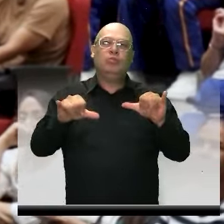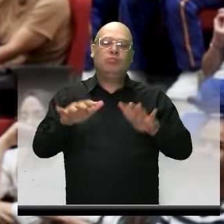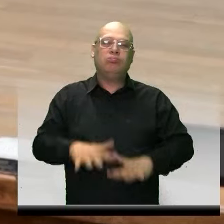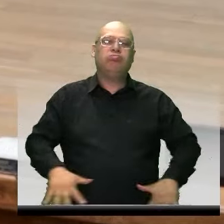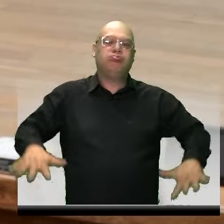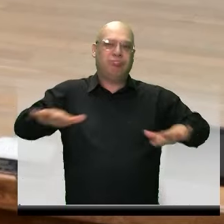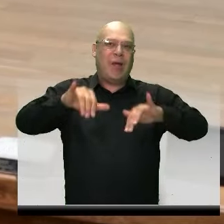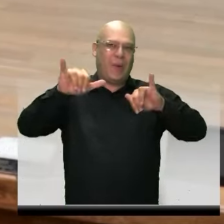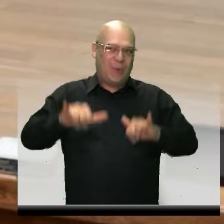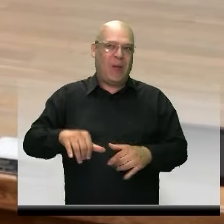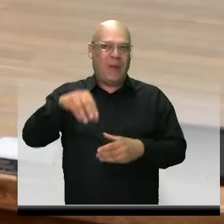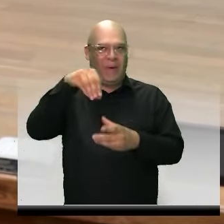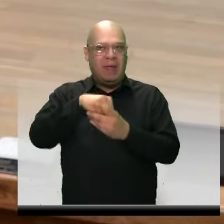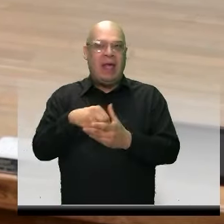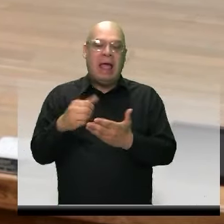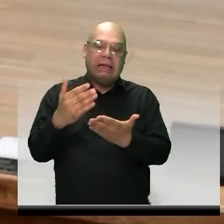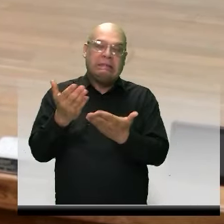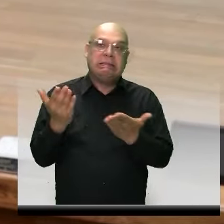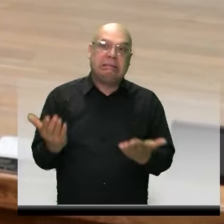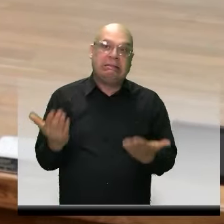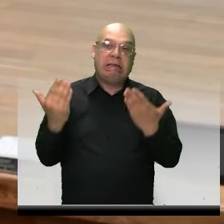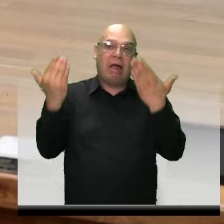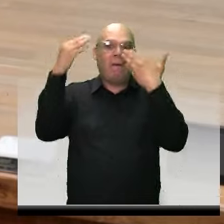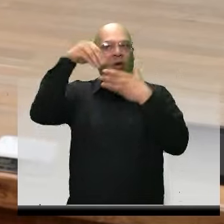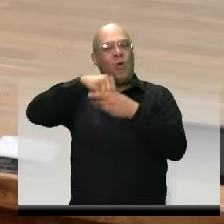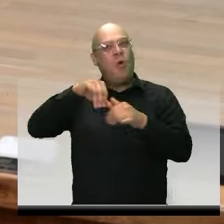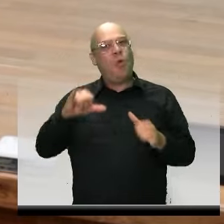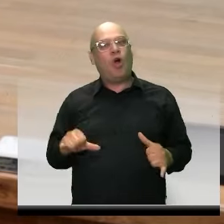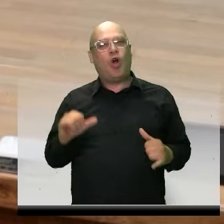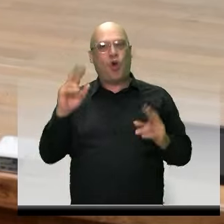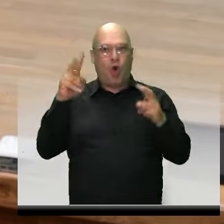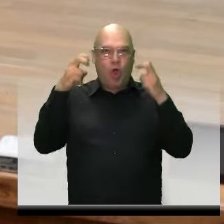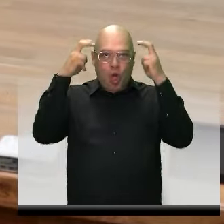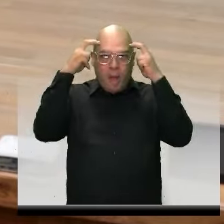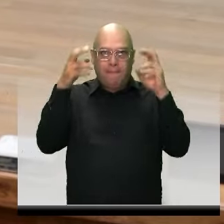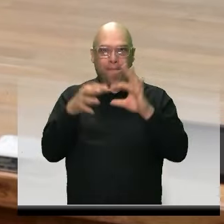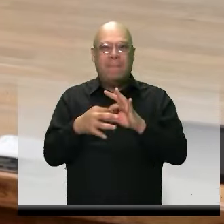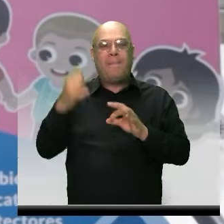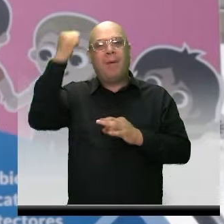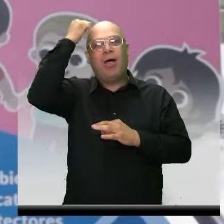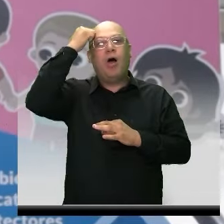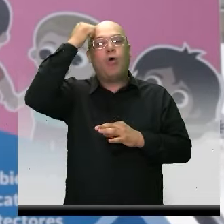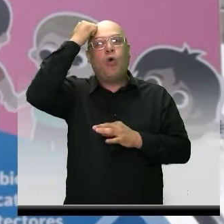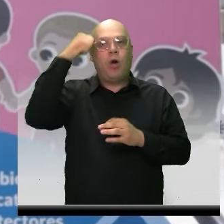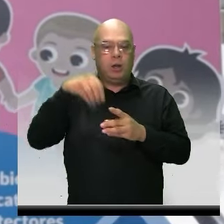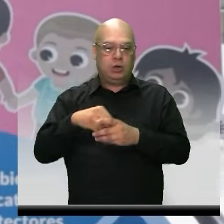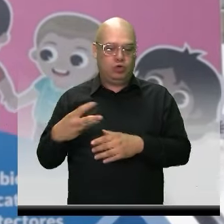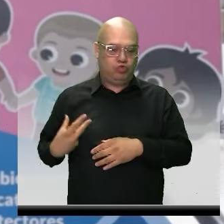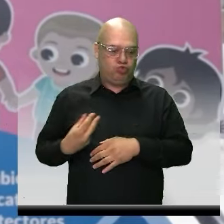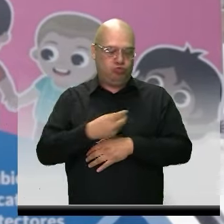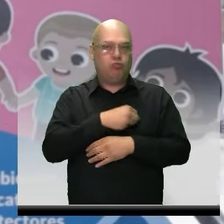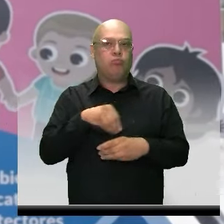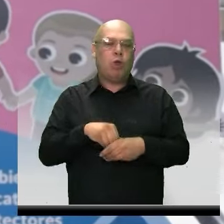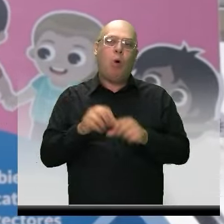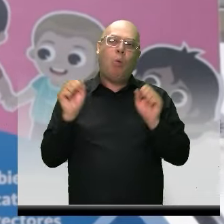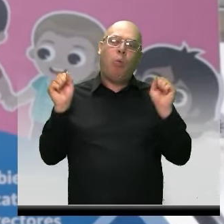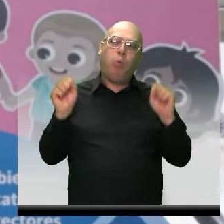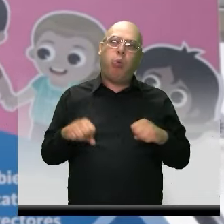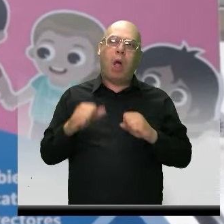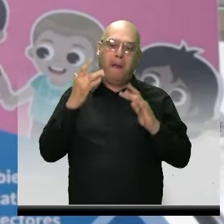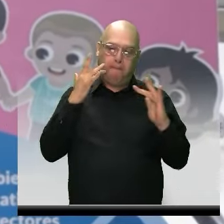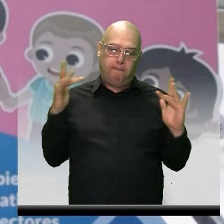que ayuden a cualificar nuestros conocimientos pedagógicos para que de esta manera podamos adecuar y